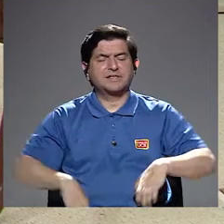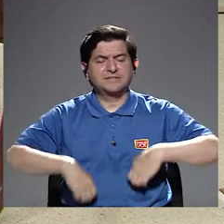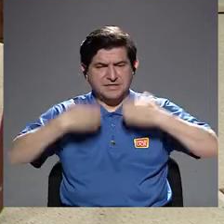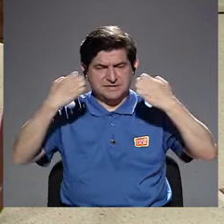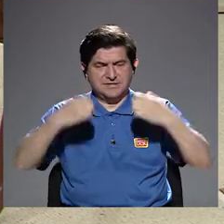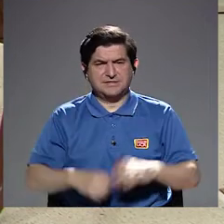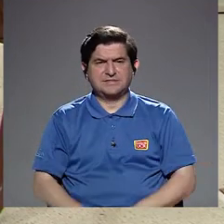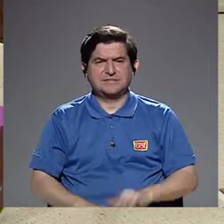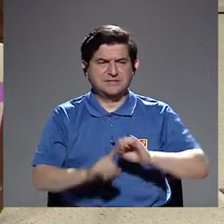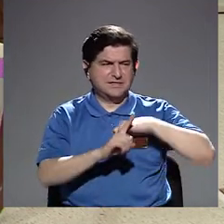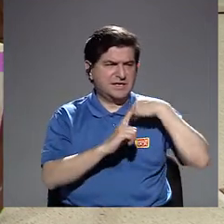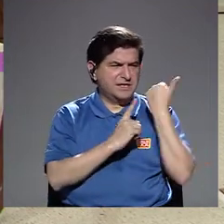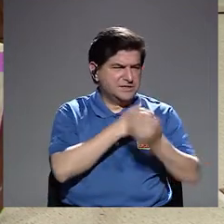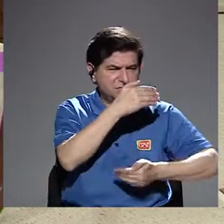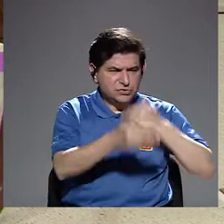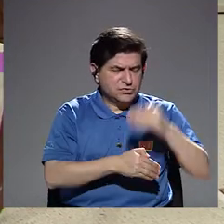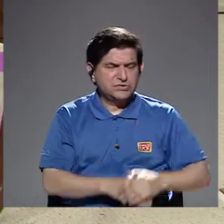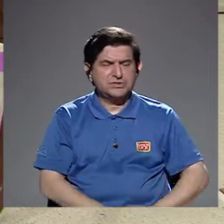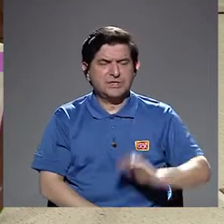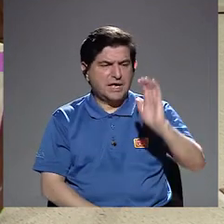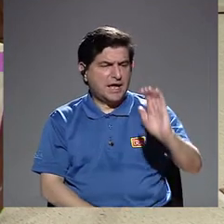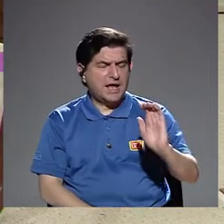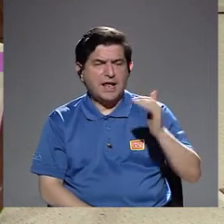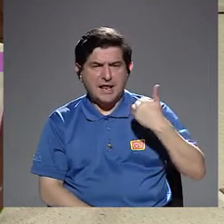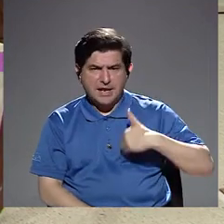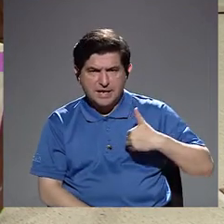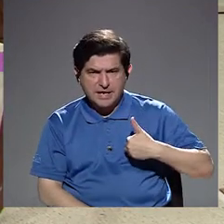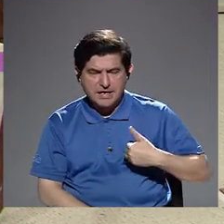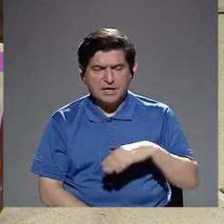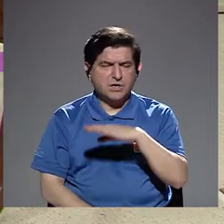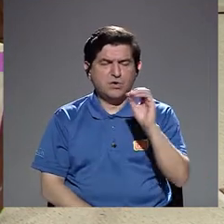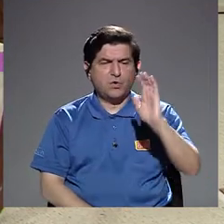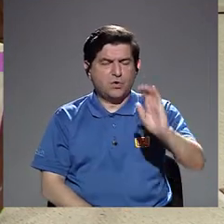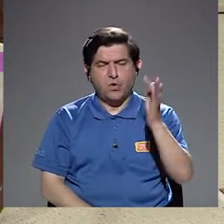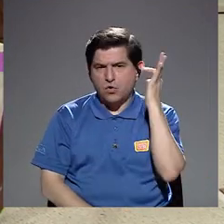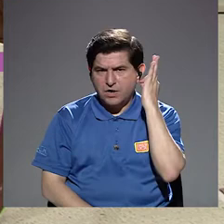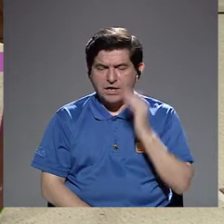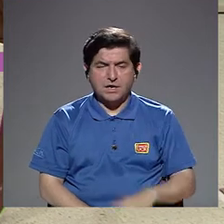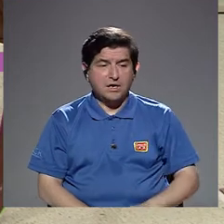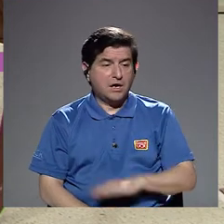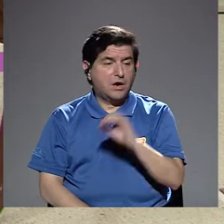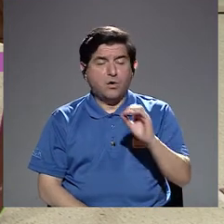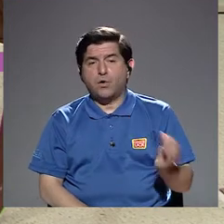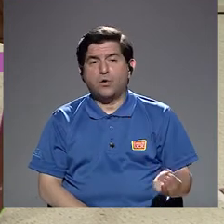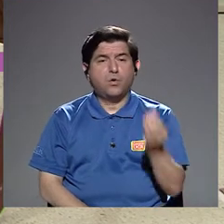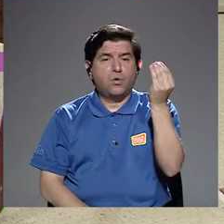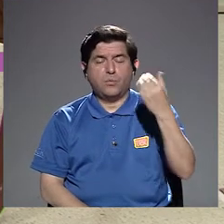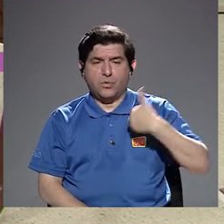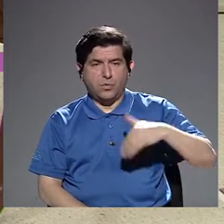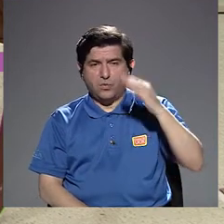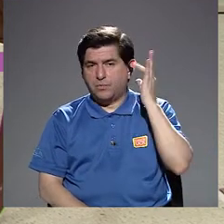cómo se socializa un niño y una niña, un adolescente y un adolescente. Y